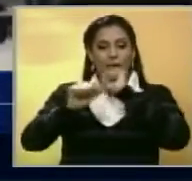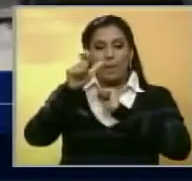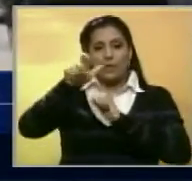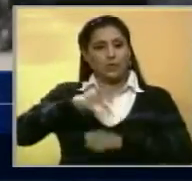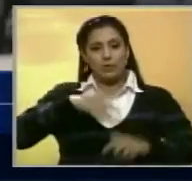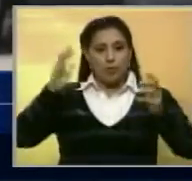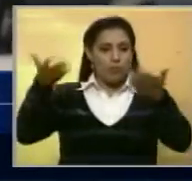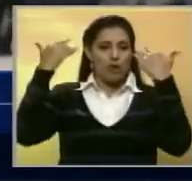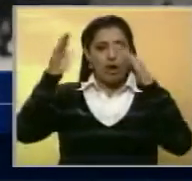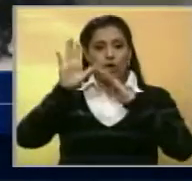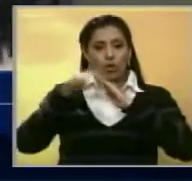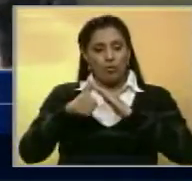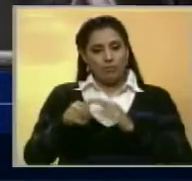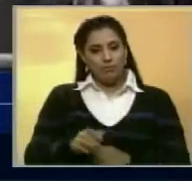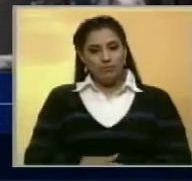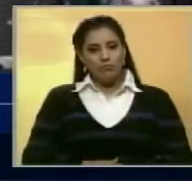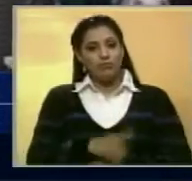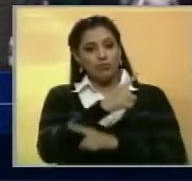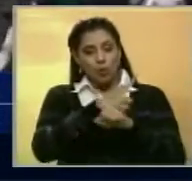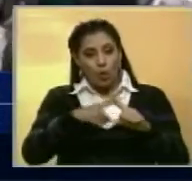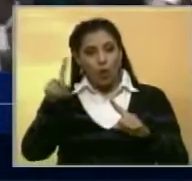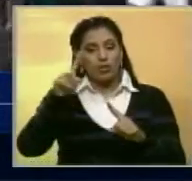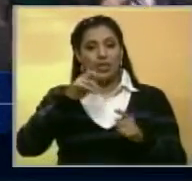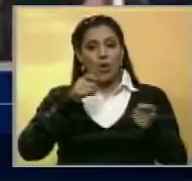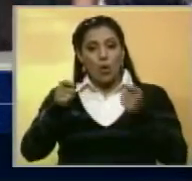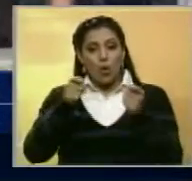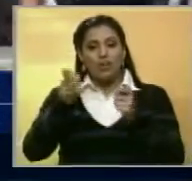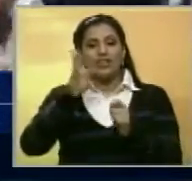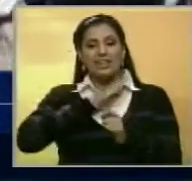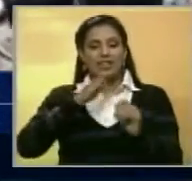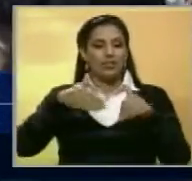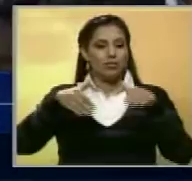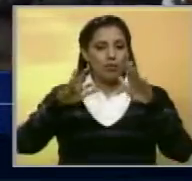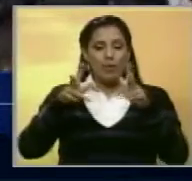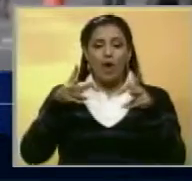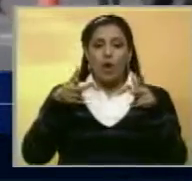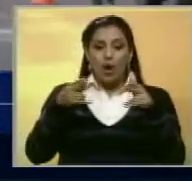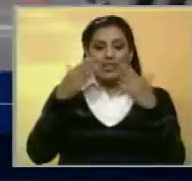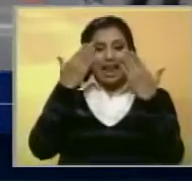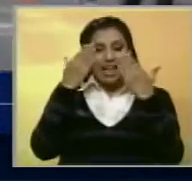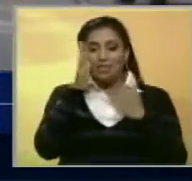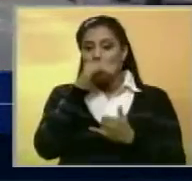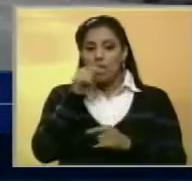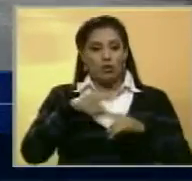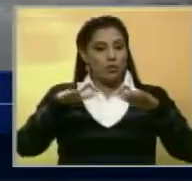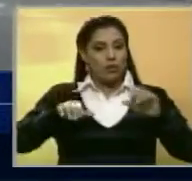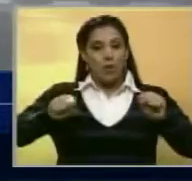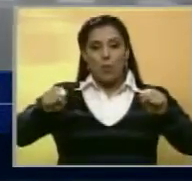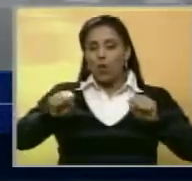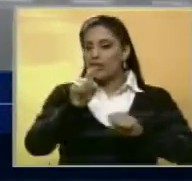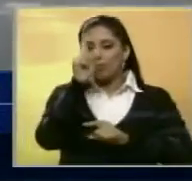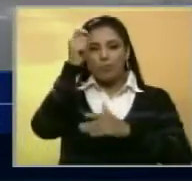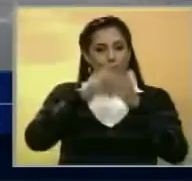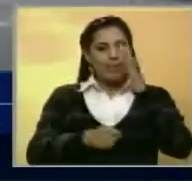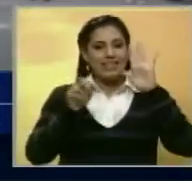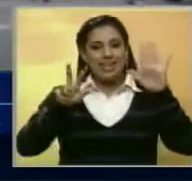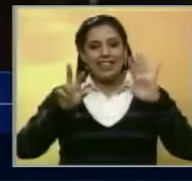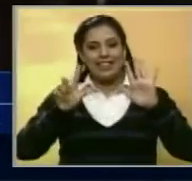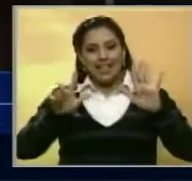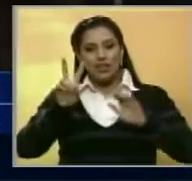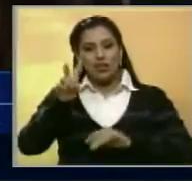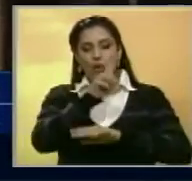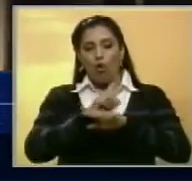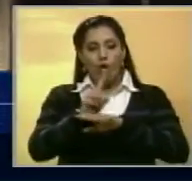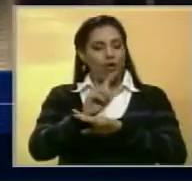sean asaltados. Entre otras medidas tomadas se encuentra la suspensión de clases, la circulación de motos por 72 horas y el